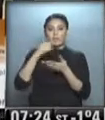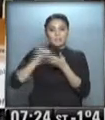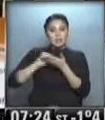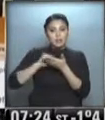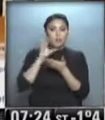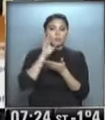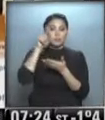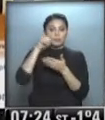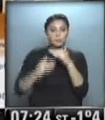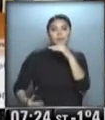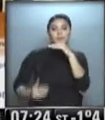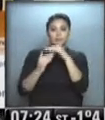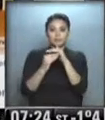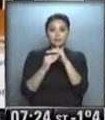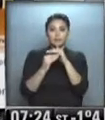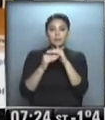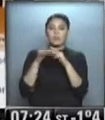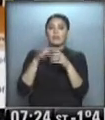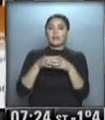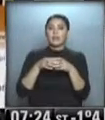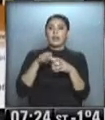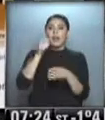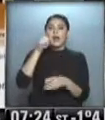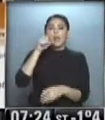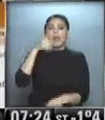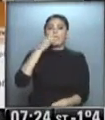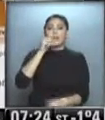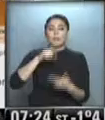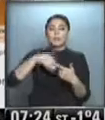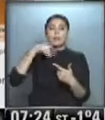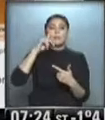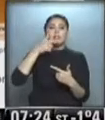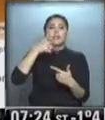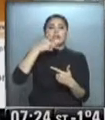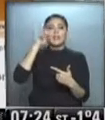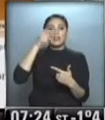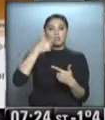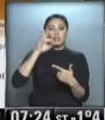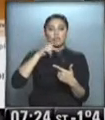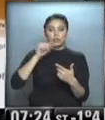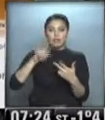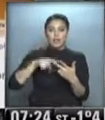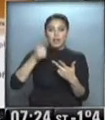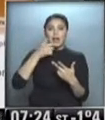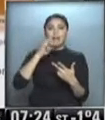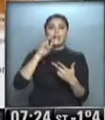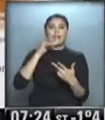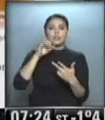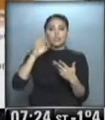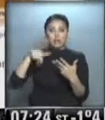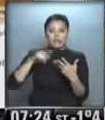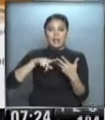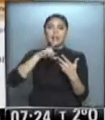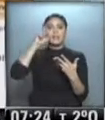estuvo encabezada por senadores de Alabama, Minnesota, West Virginia, Arizona, Arkansas,